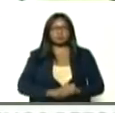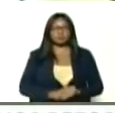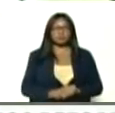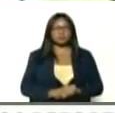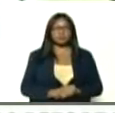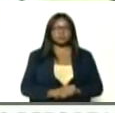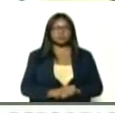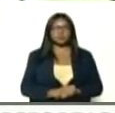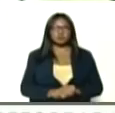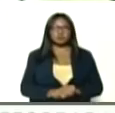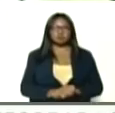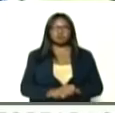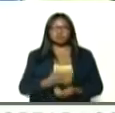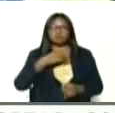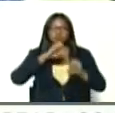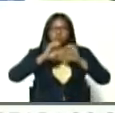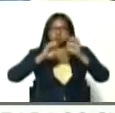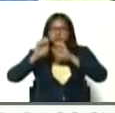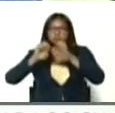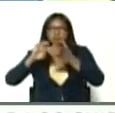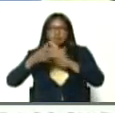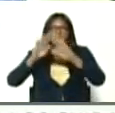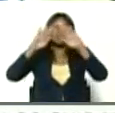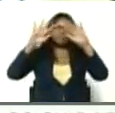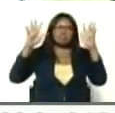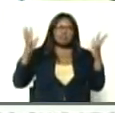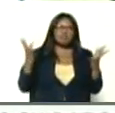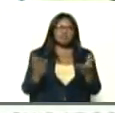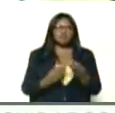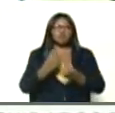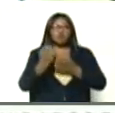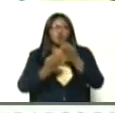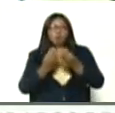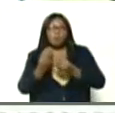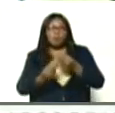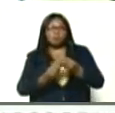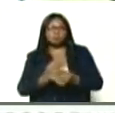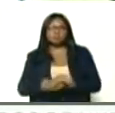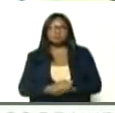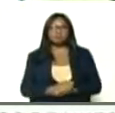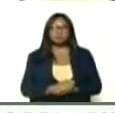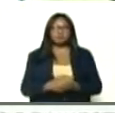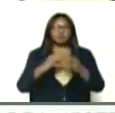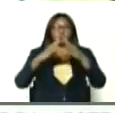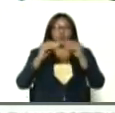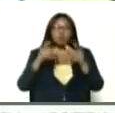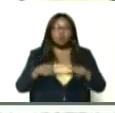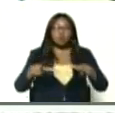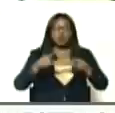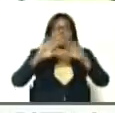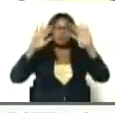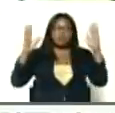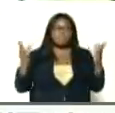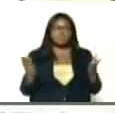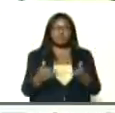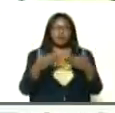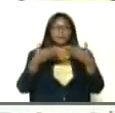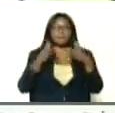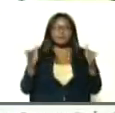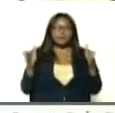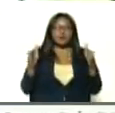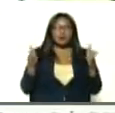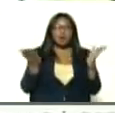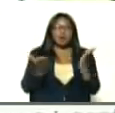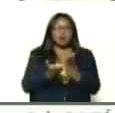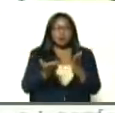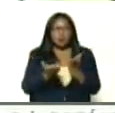nos hemos puesto a estudiar el tema, en el mundo, y en todos los lugares del mundo, donde abrieron, las